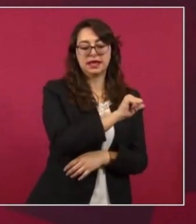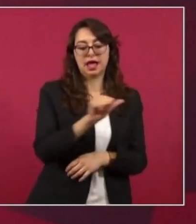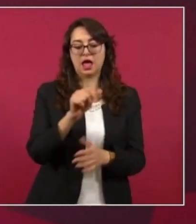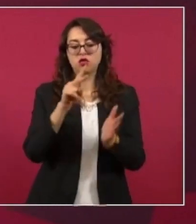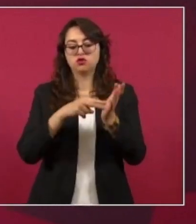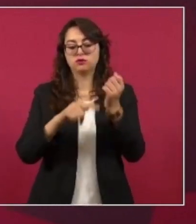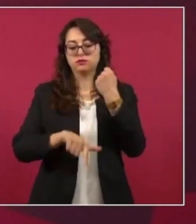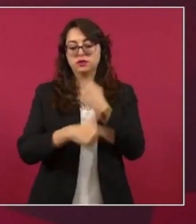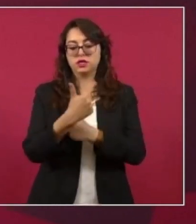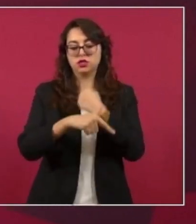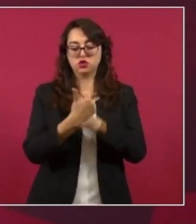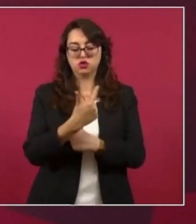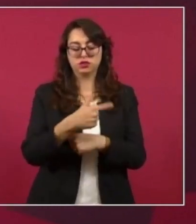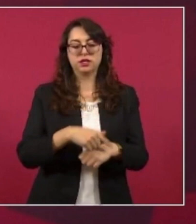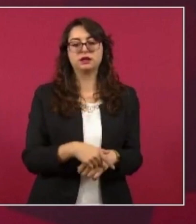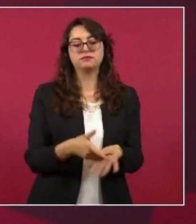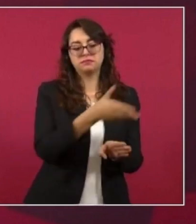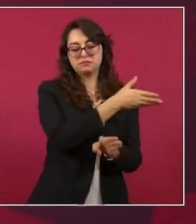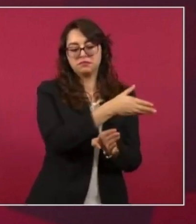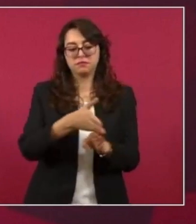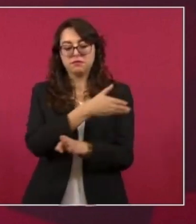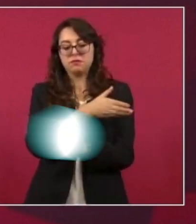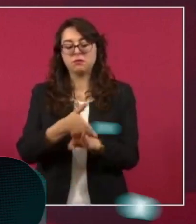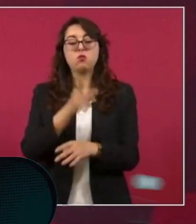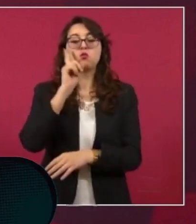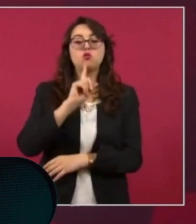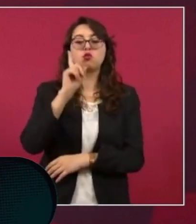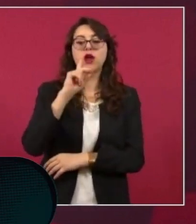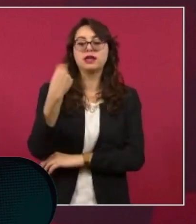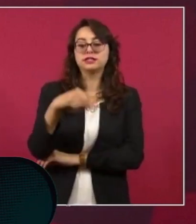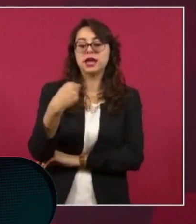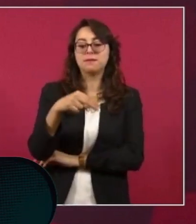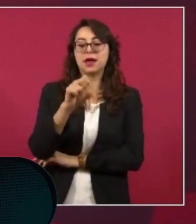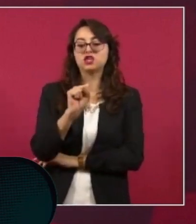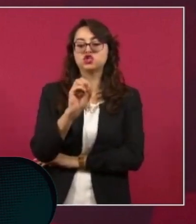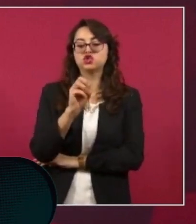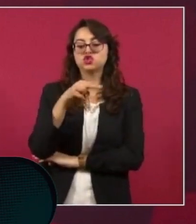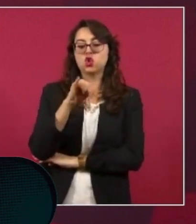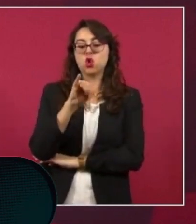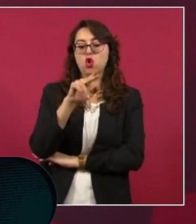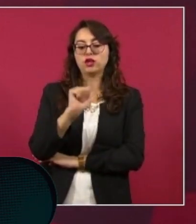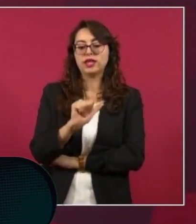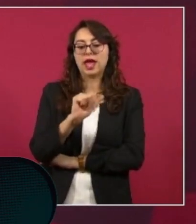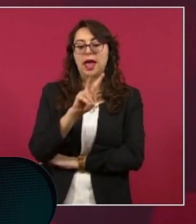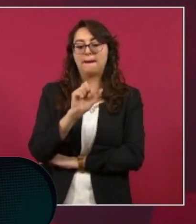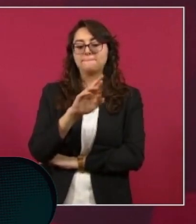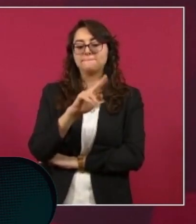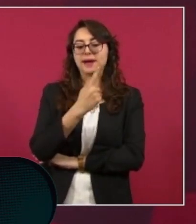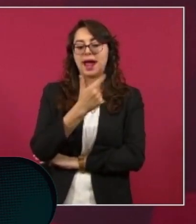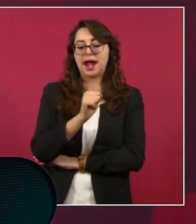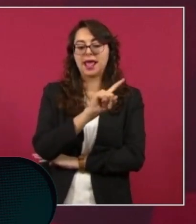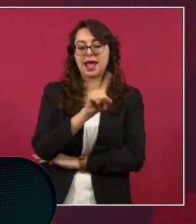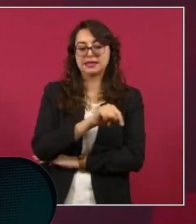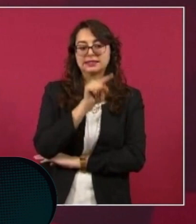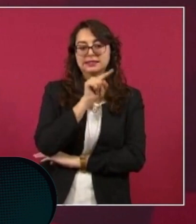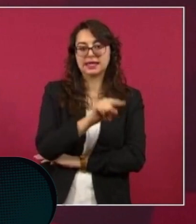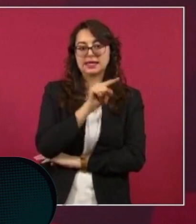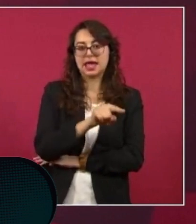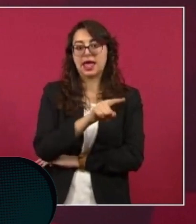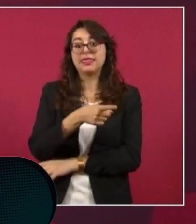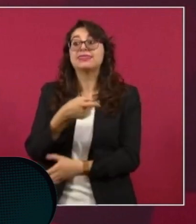Sonia Vargas Terrero, que actualmente es funcionaria del Consejo de la Judicatura Federal,